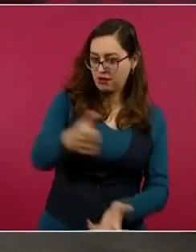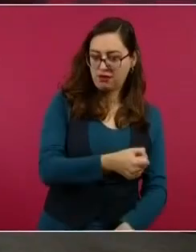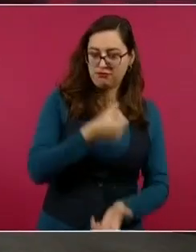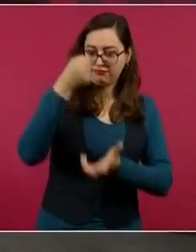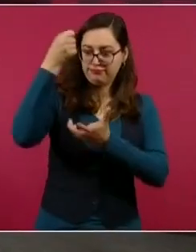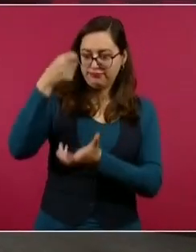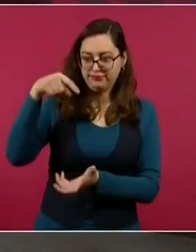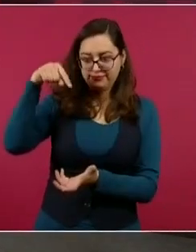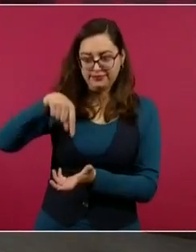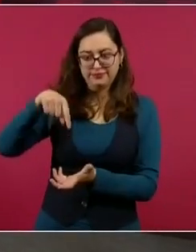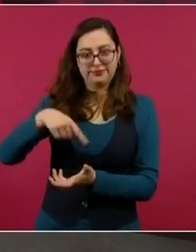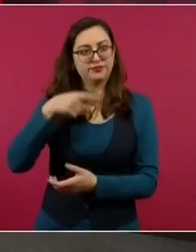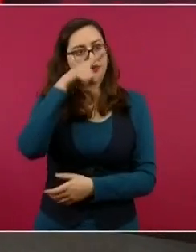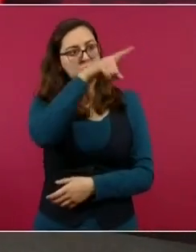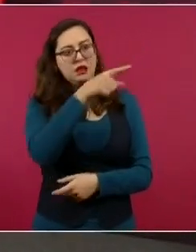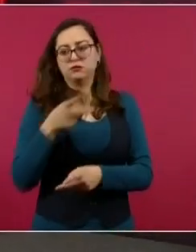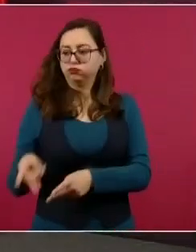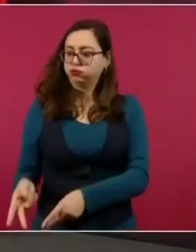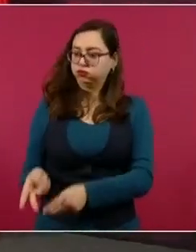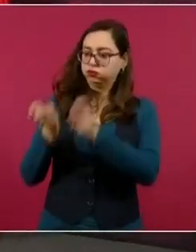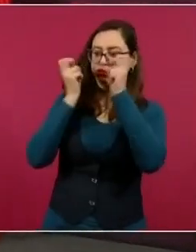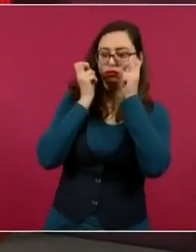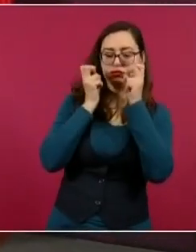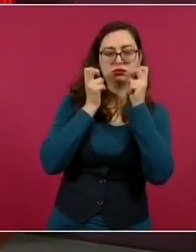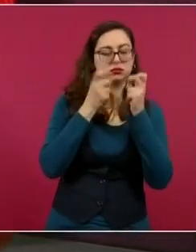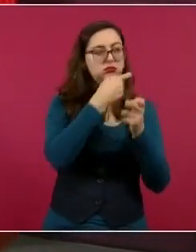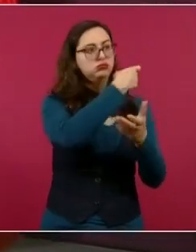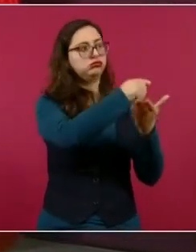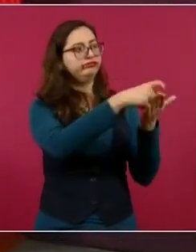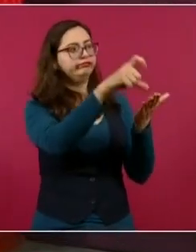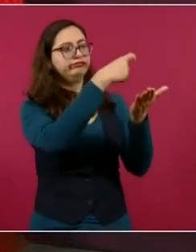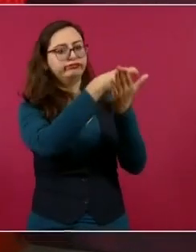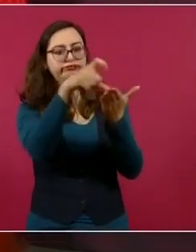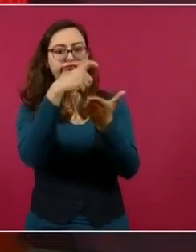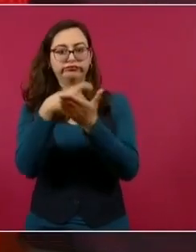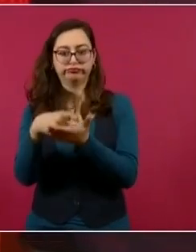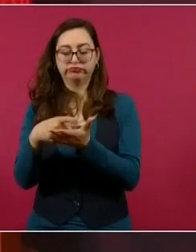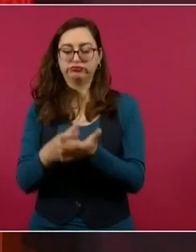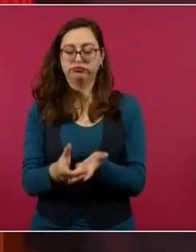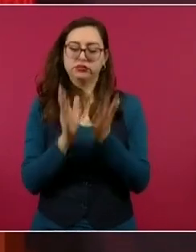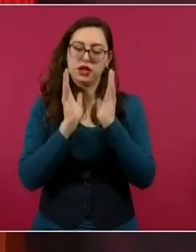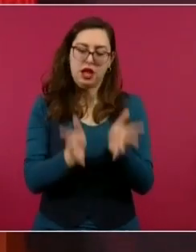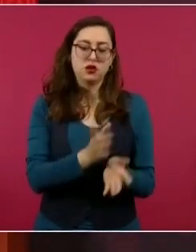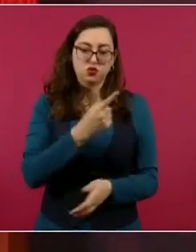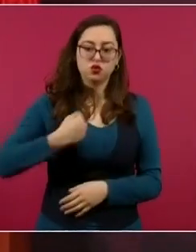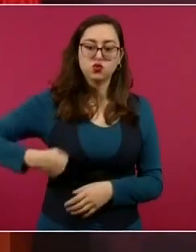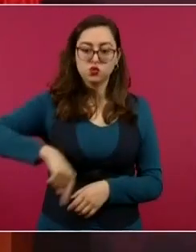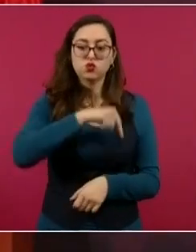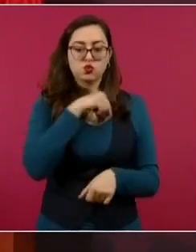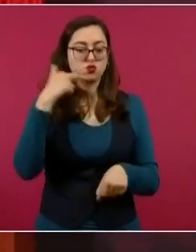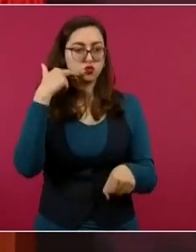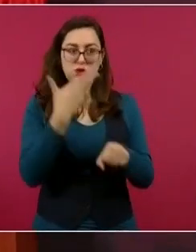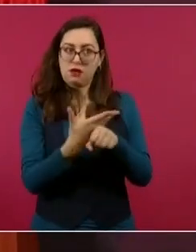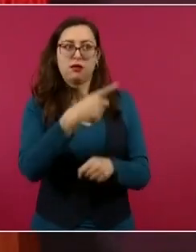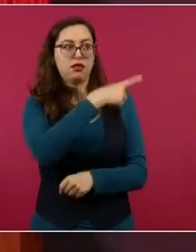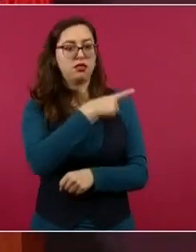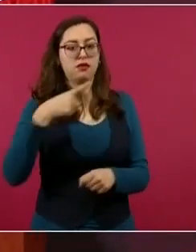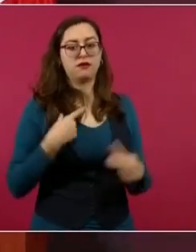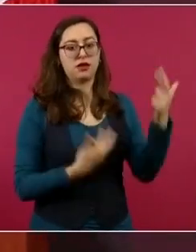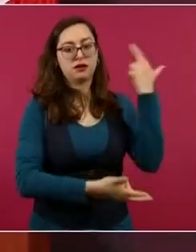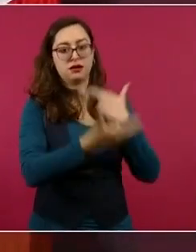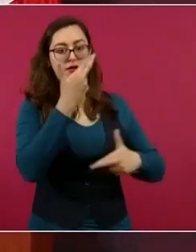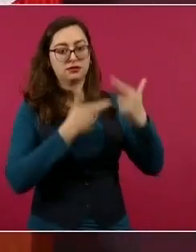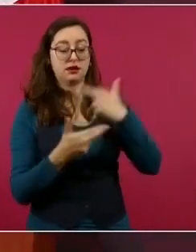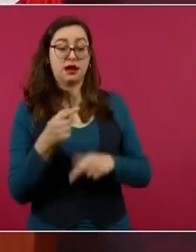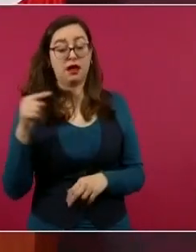Hay una denuncia de carácter civil en Florida,